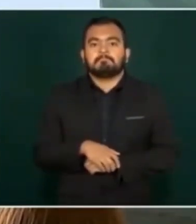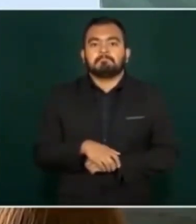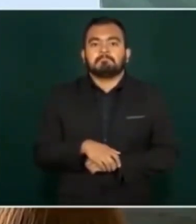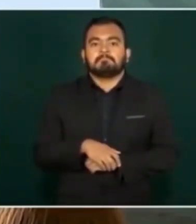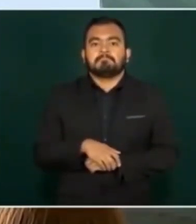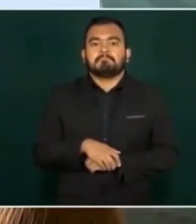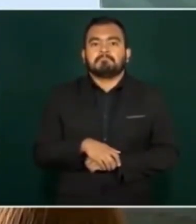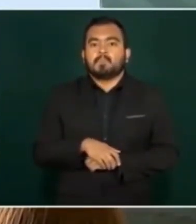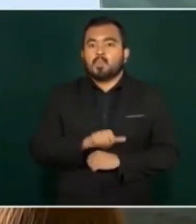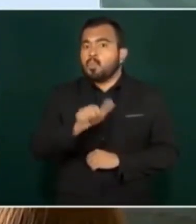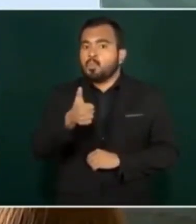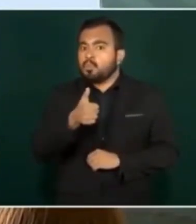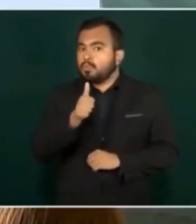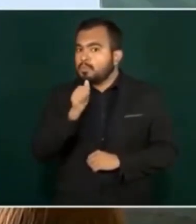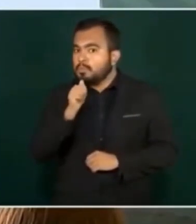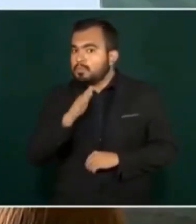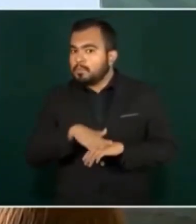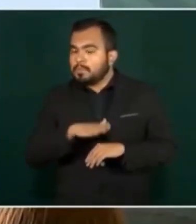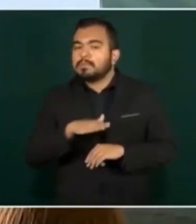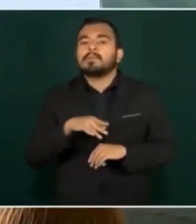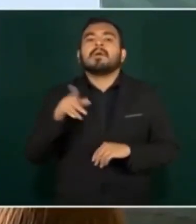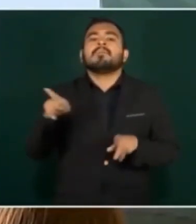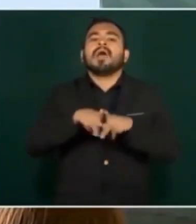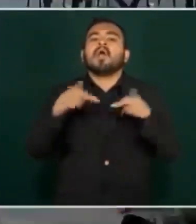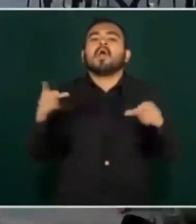No hay más. Economista.